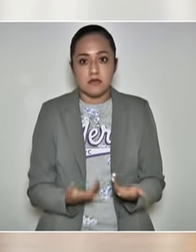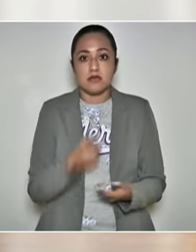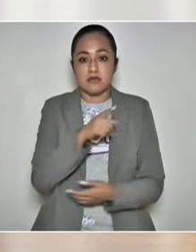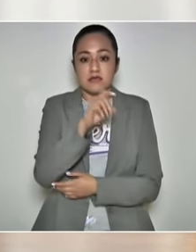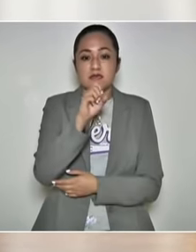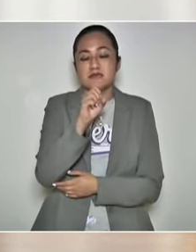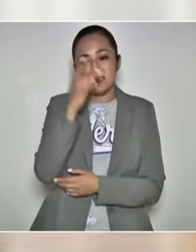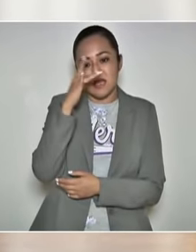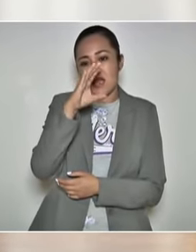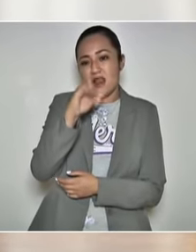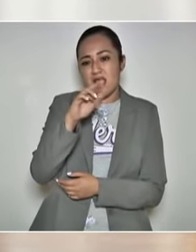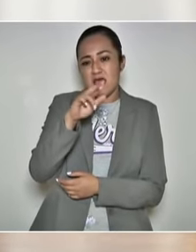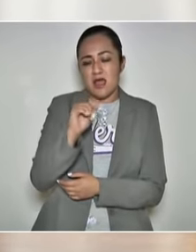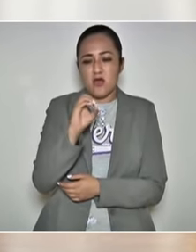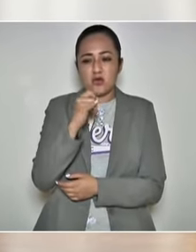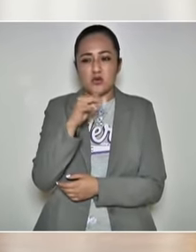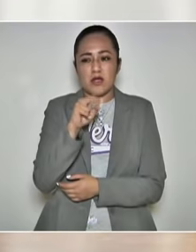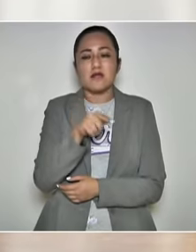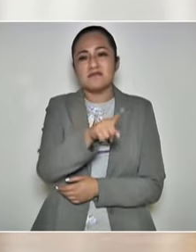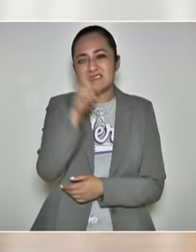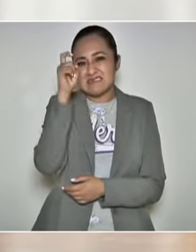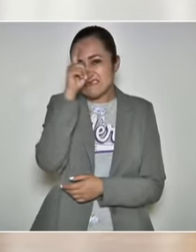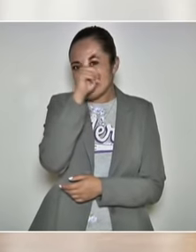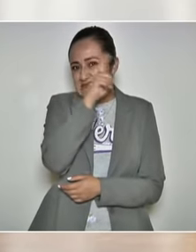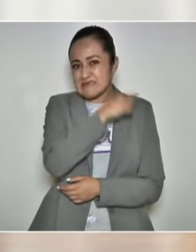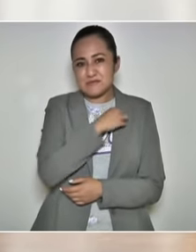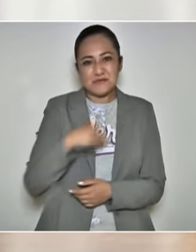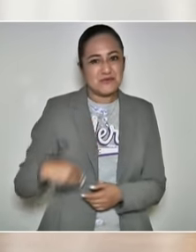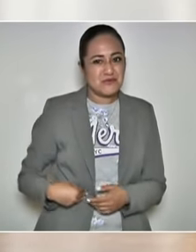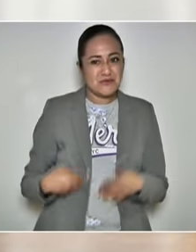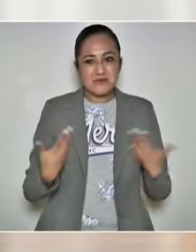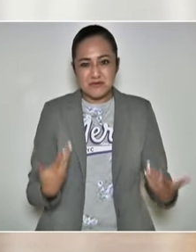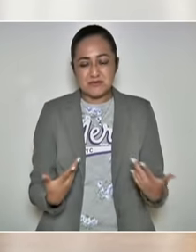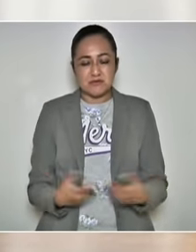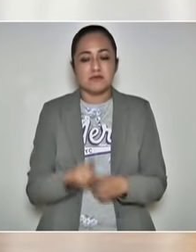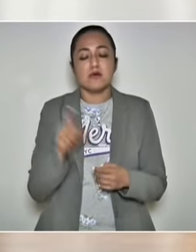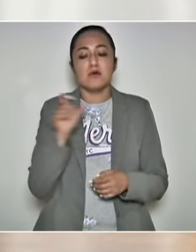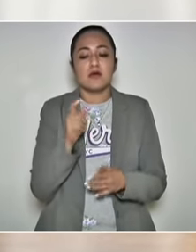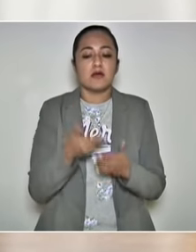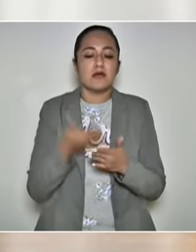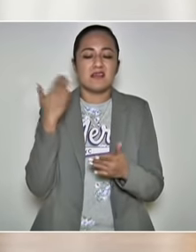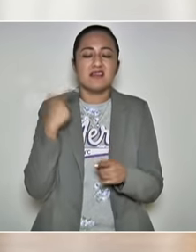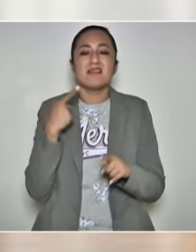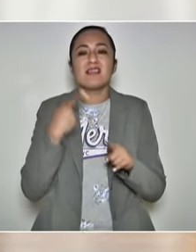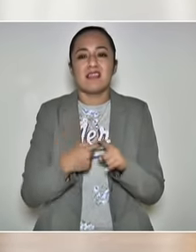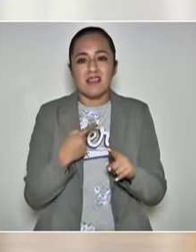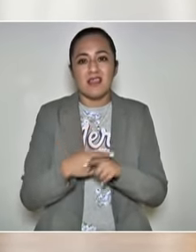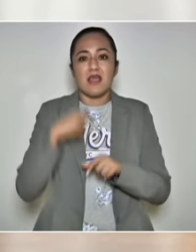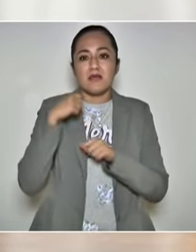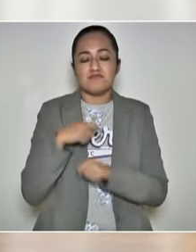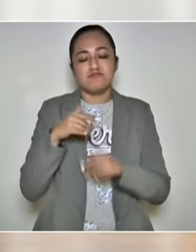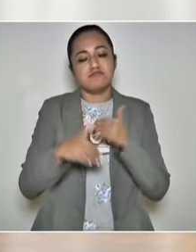Coyucan siempre ha sido un municipio complicado a partir de quién ha gobernado Santa Clara o Coyucan.